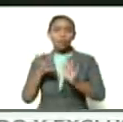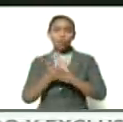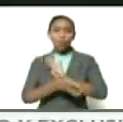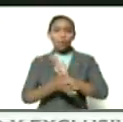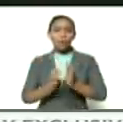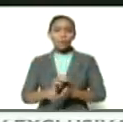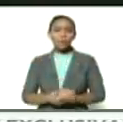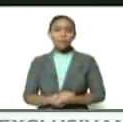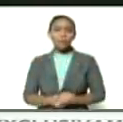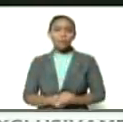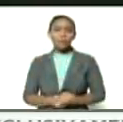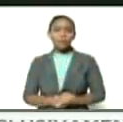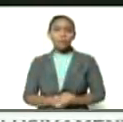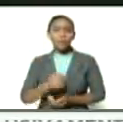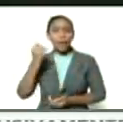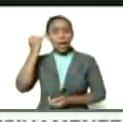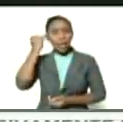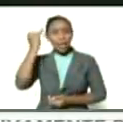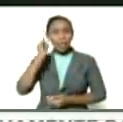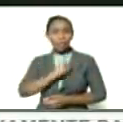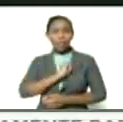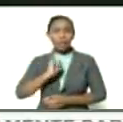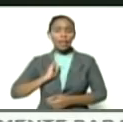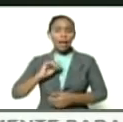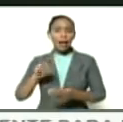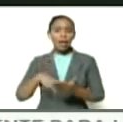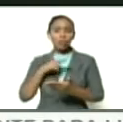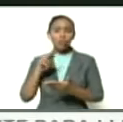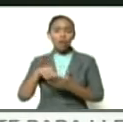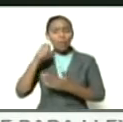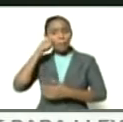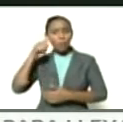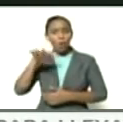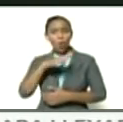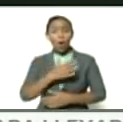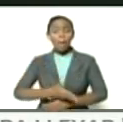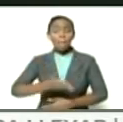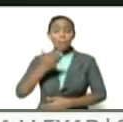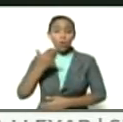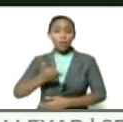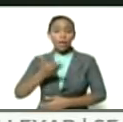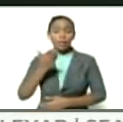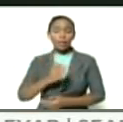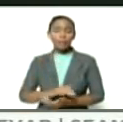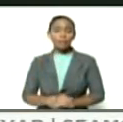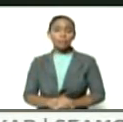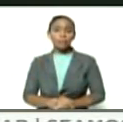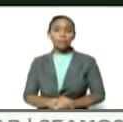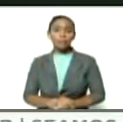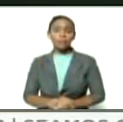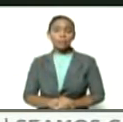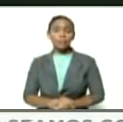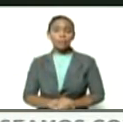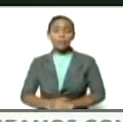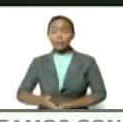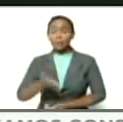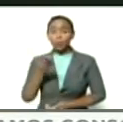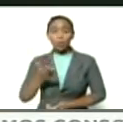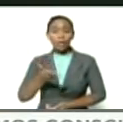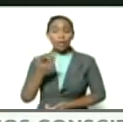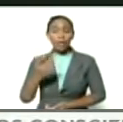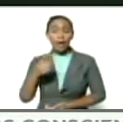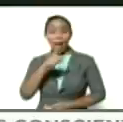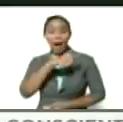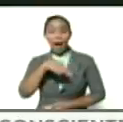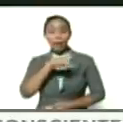la identidad nacional de nuestro pueblo es muy importante muy importante entonces estos